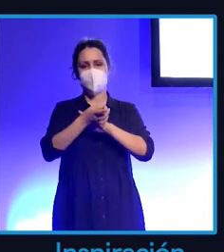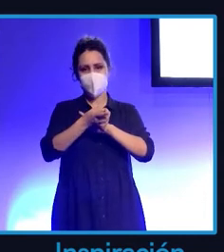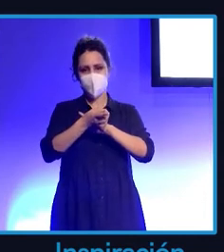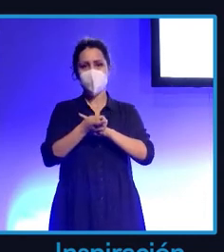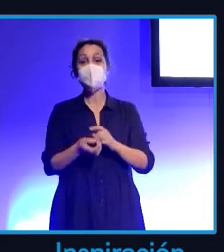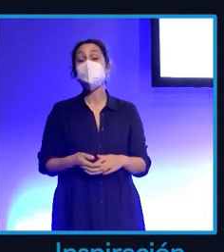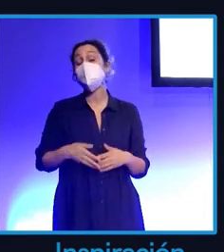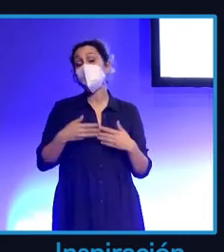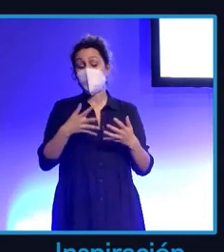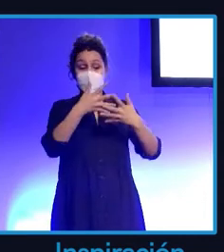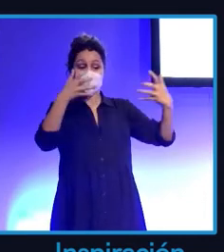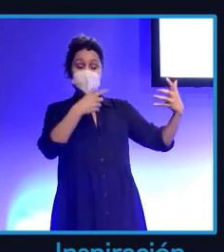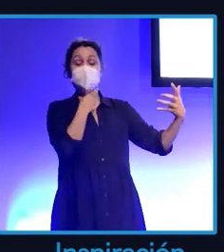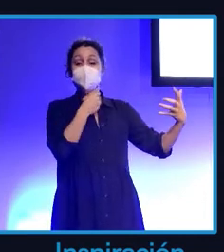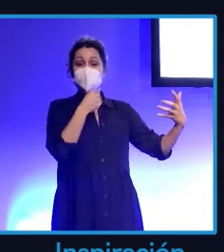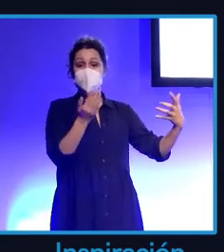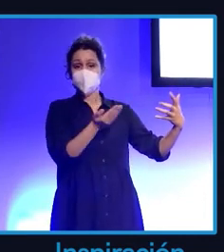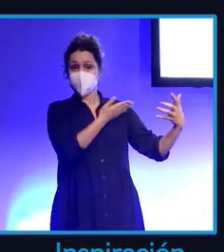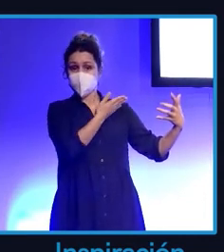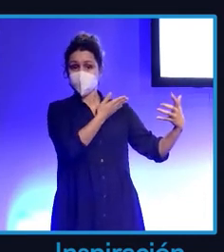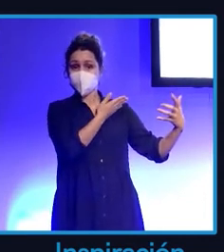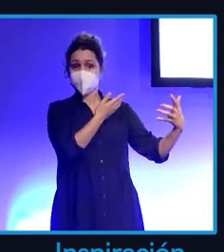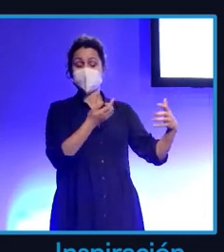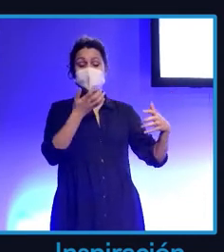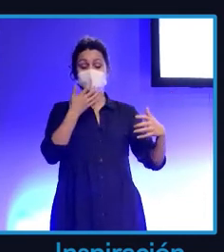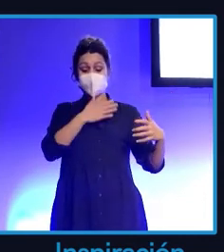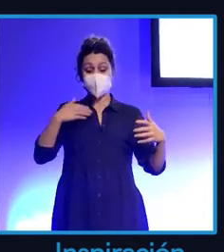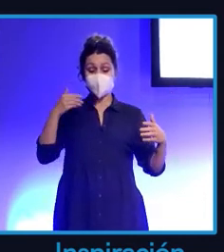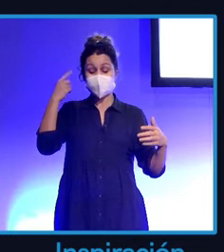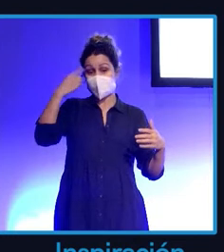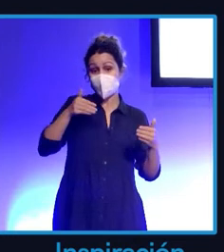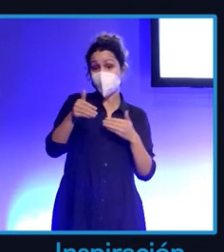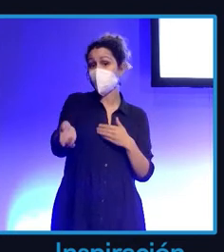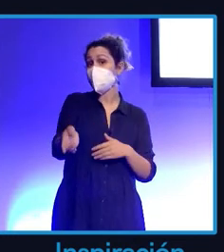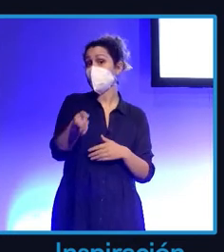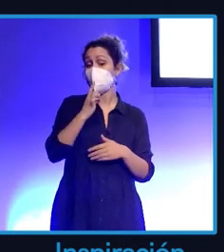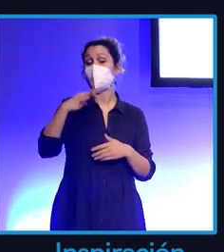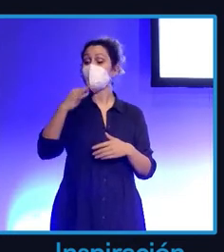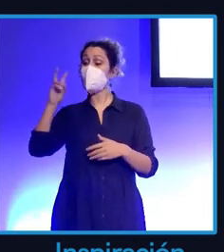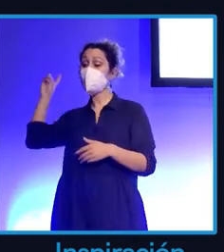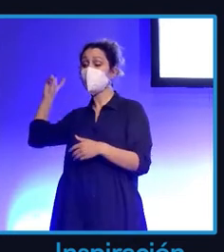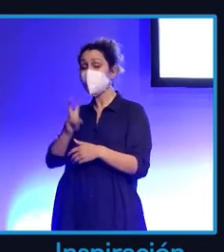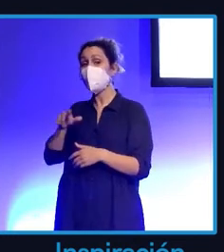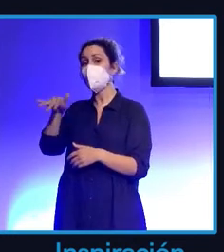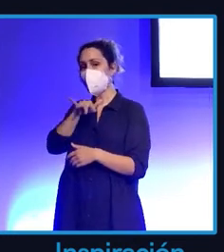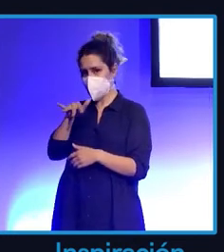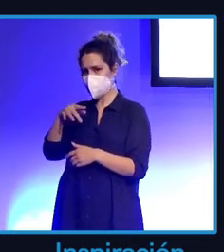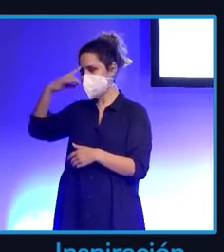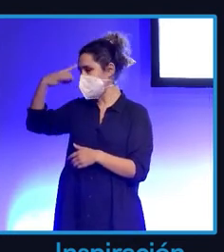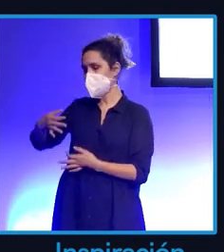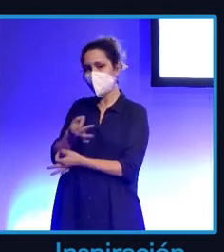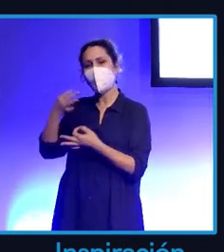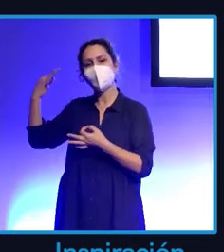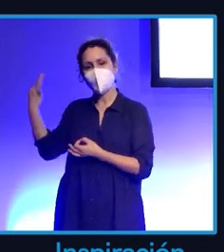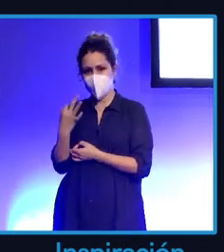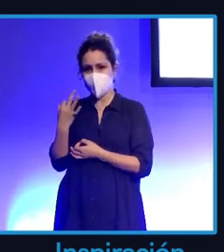Hay una frase que me gusta mucho, que es que para entender hacia dónde vamos es importante saber de dónde venimos. He puesto